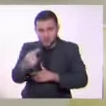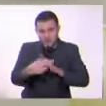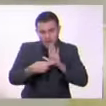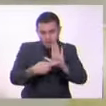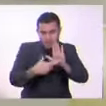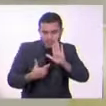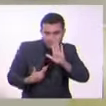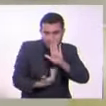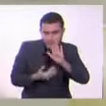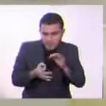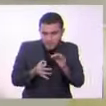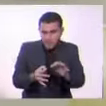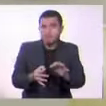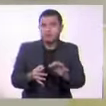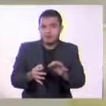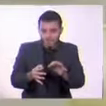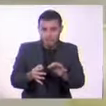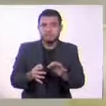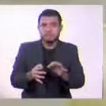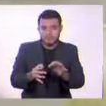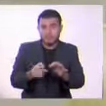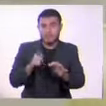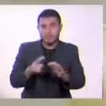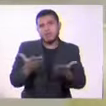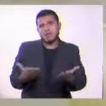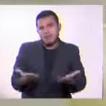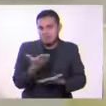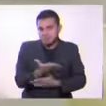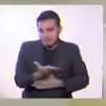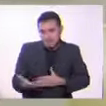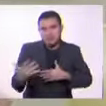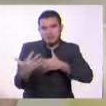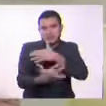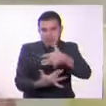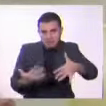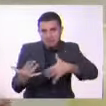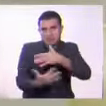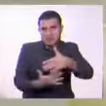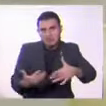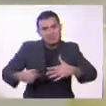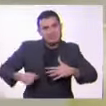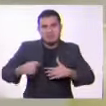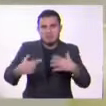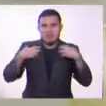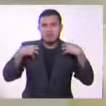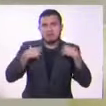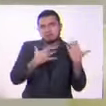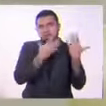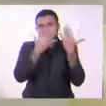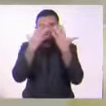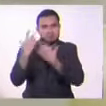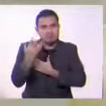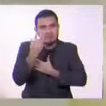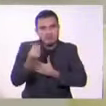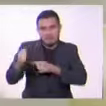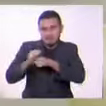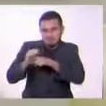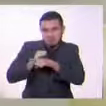busca representar de forma verosímil escenas que se relacionan con la vida cotidiana con sucesos